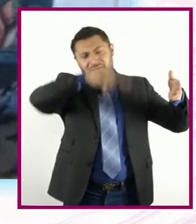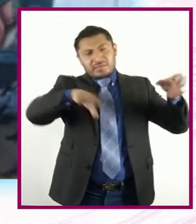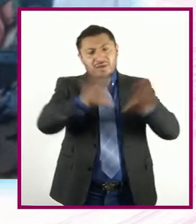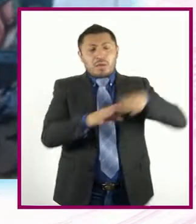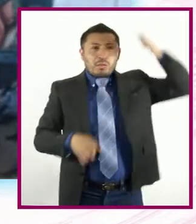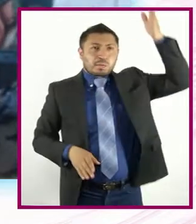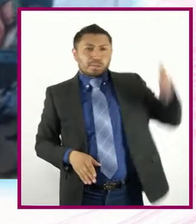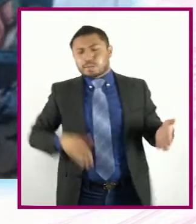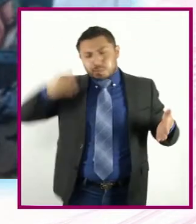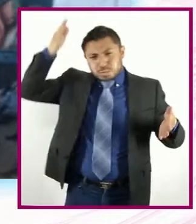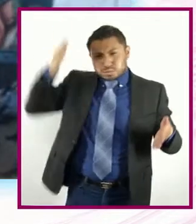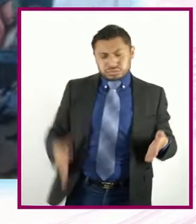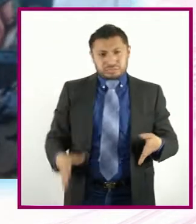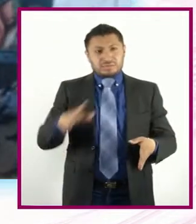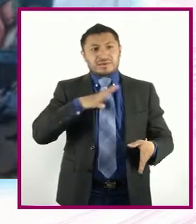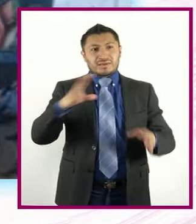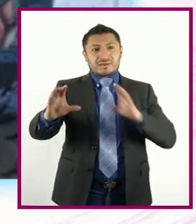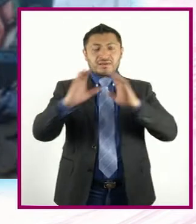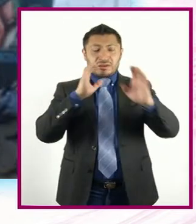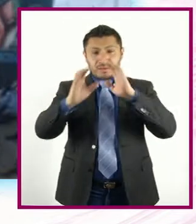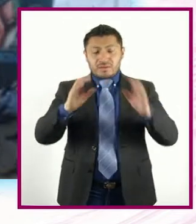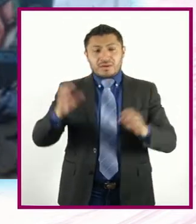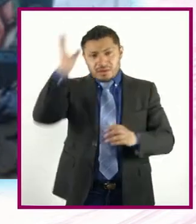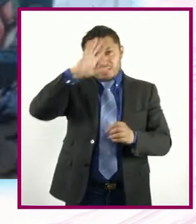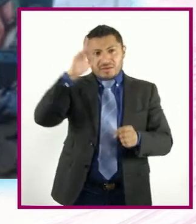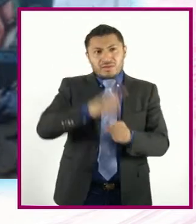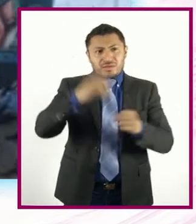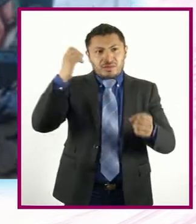Que pas